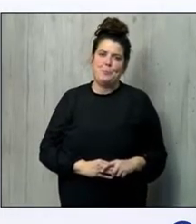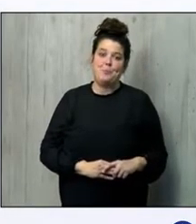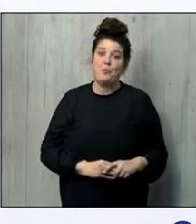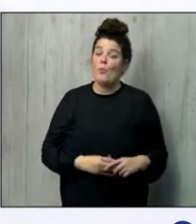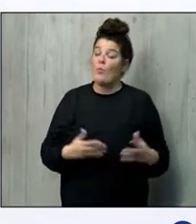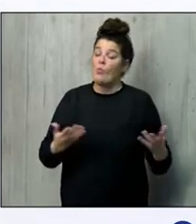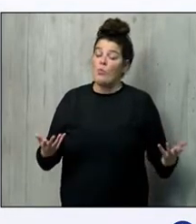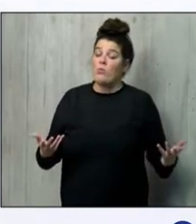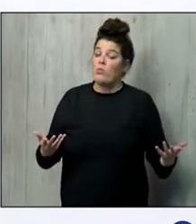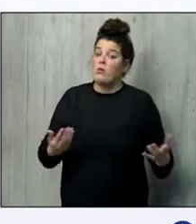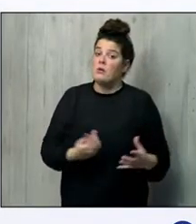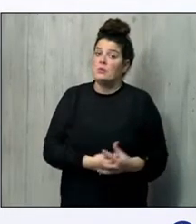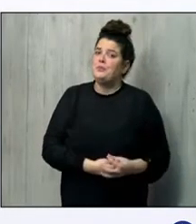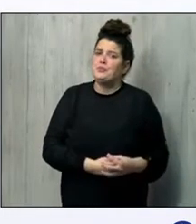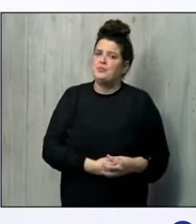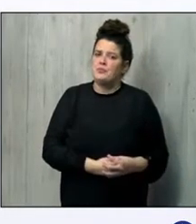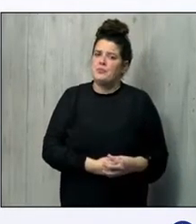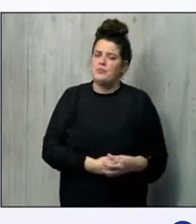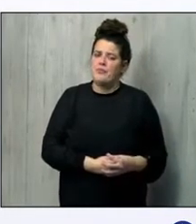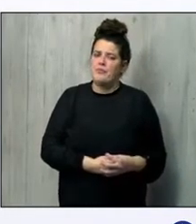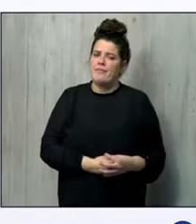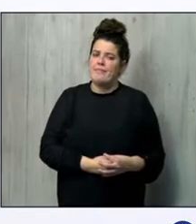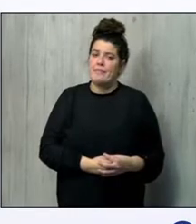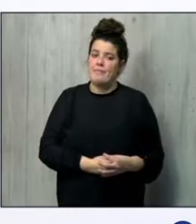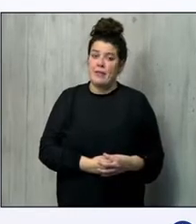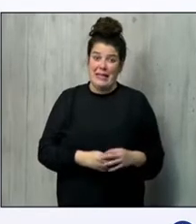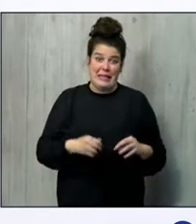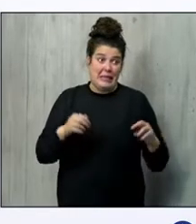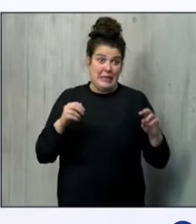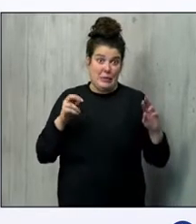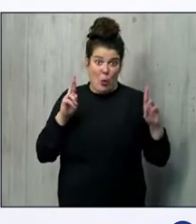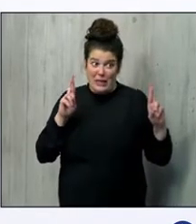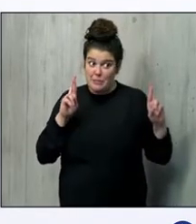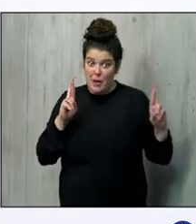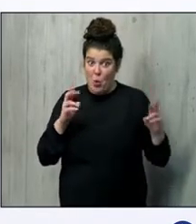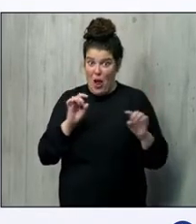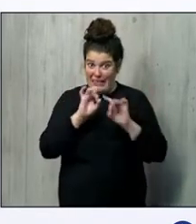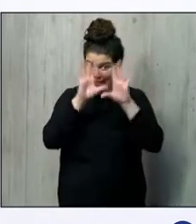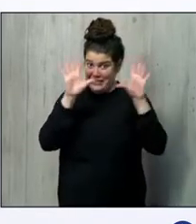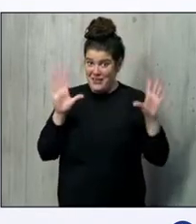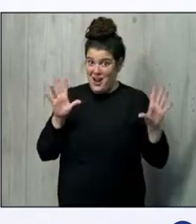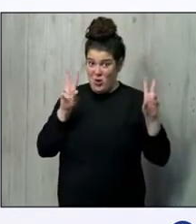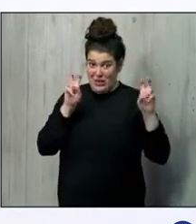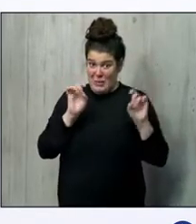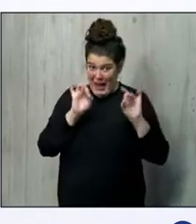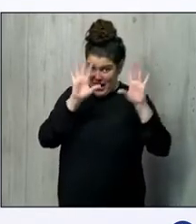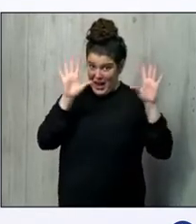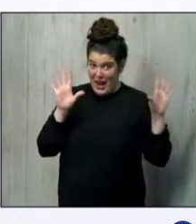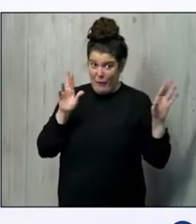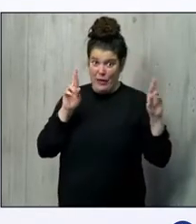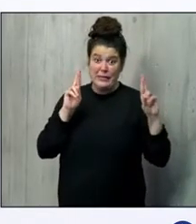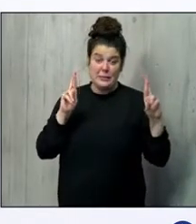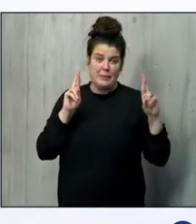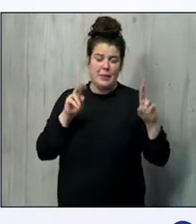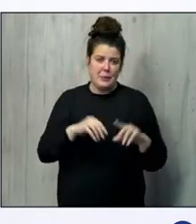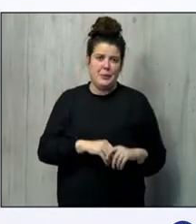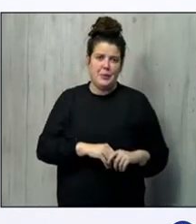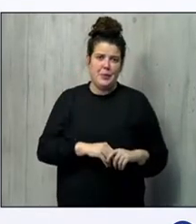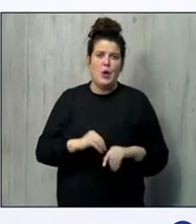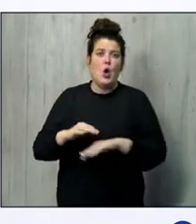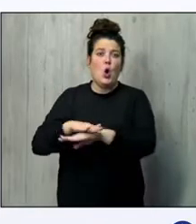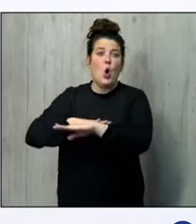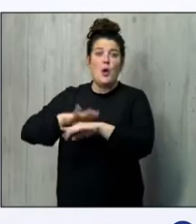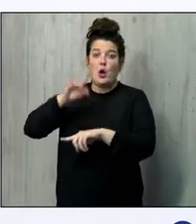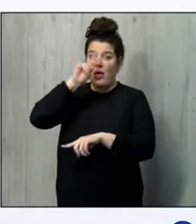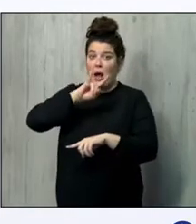Yo espero que haber aclarado así esta cuestión, que como digo, no ha sido solicitada por el gobierno